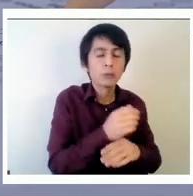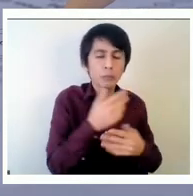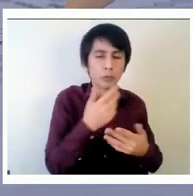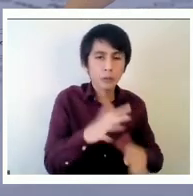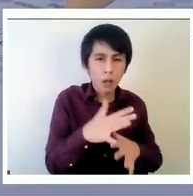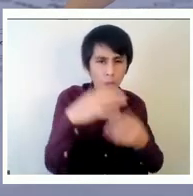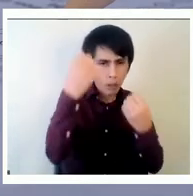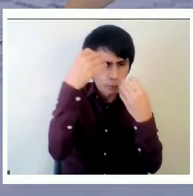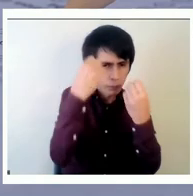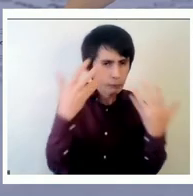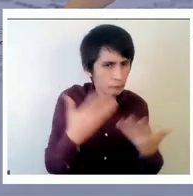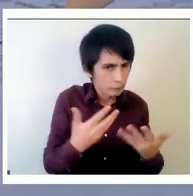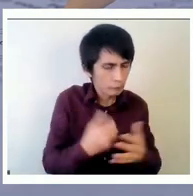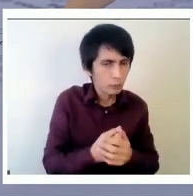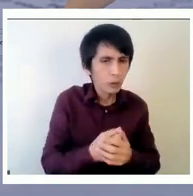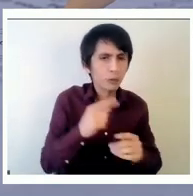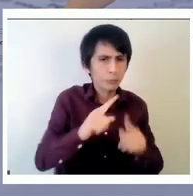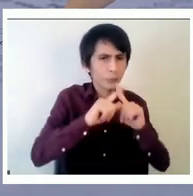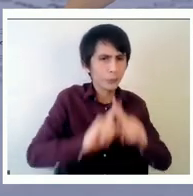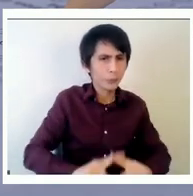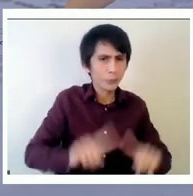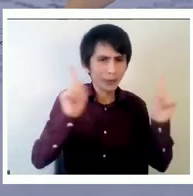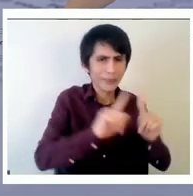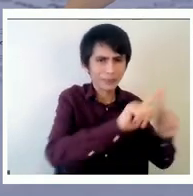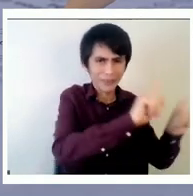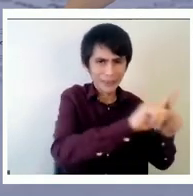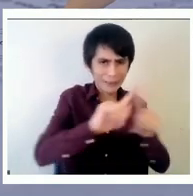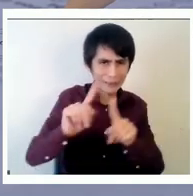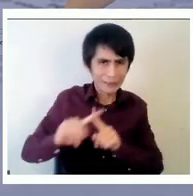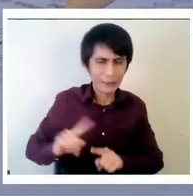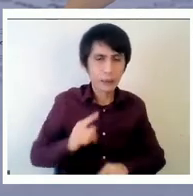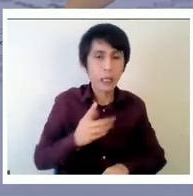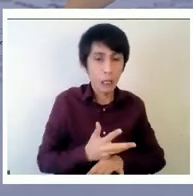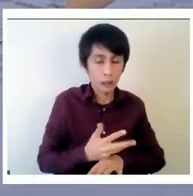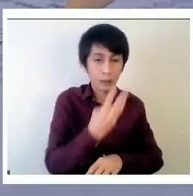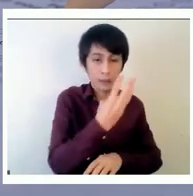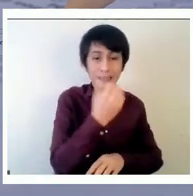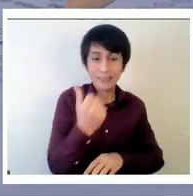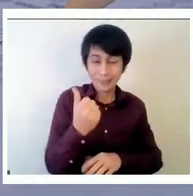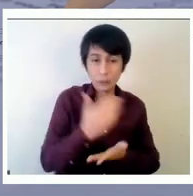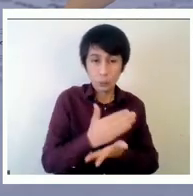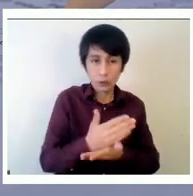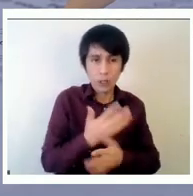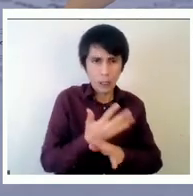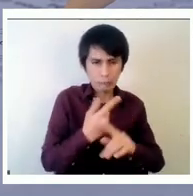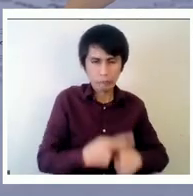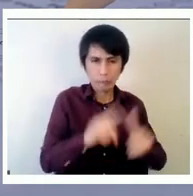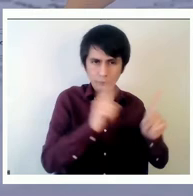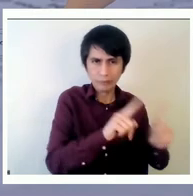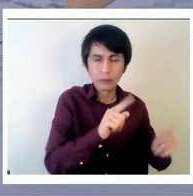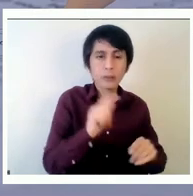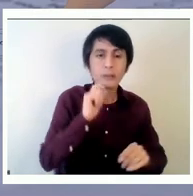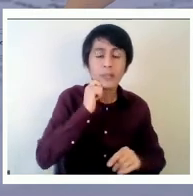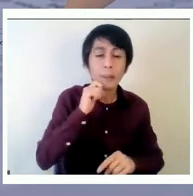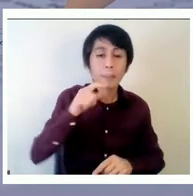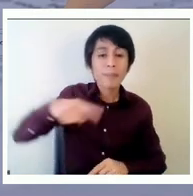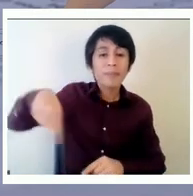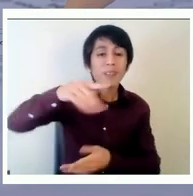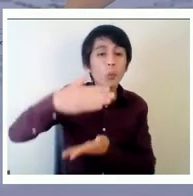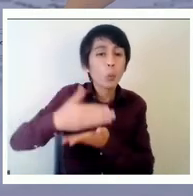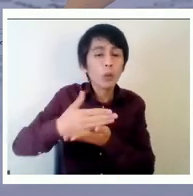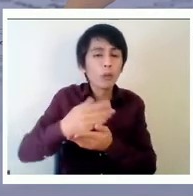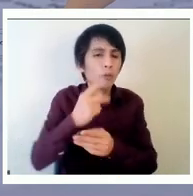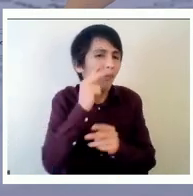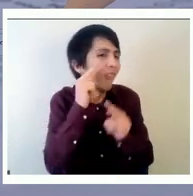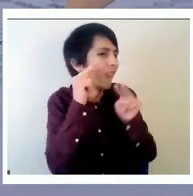heterogéneo es decir en esos 36 hay varianza y que no observa el modelo que no observa la evaluación estandarizada hay